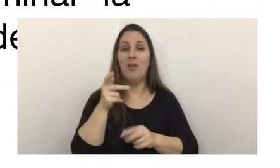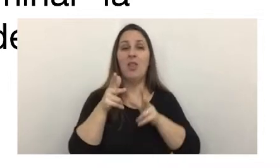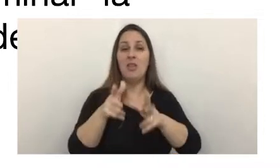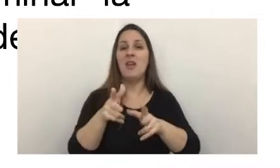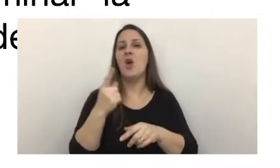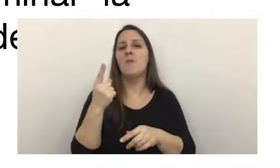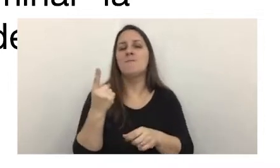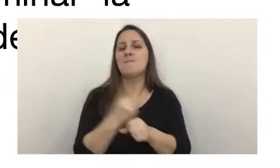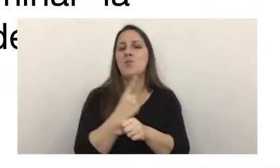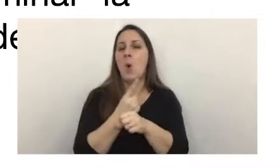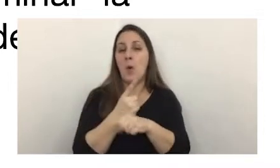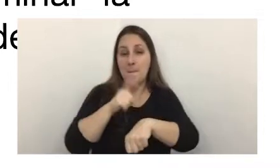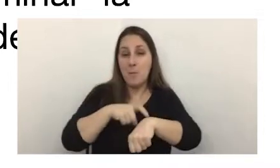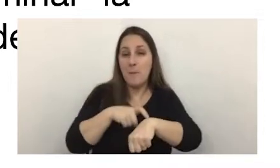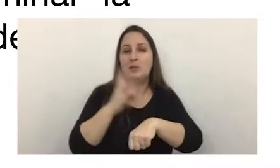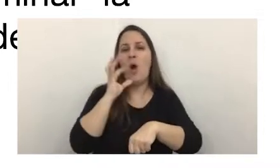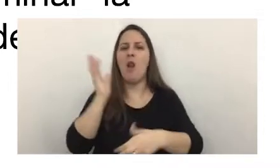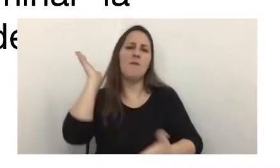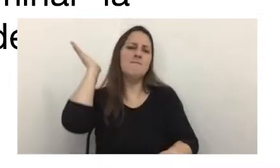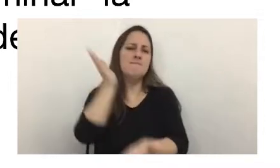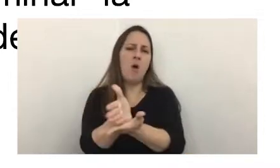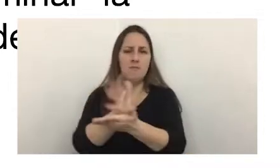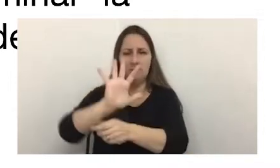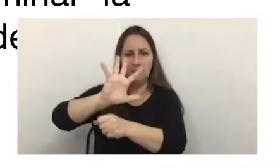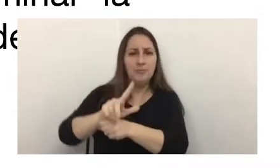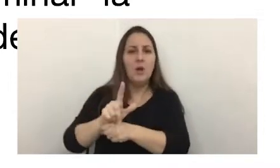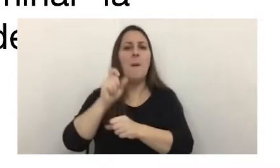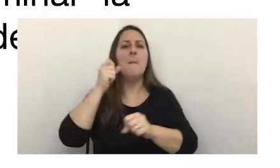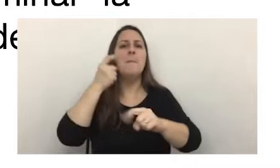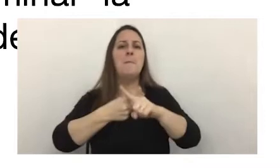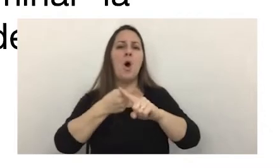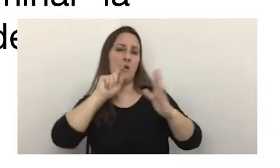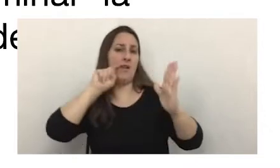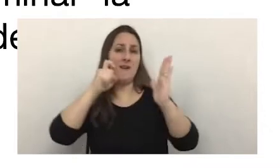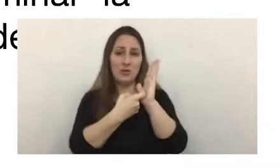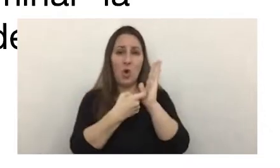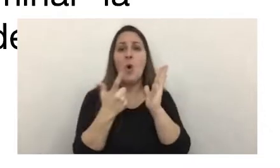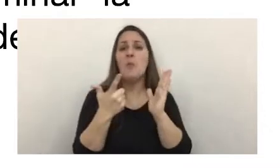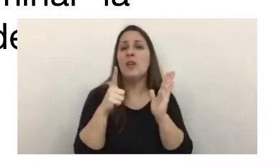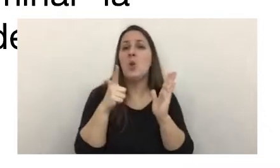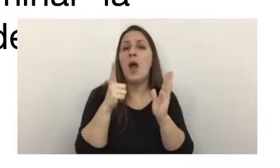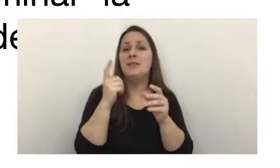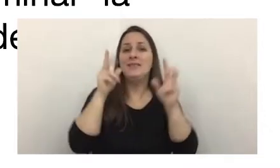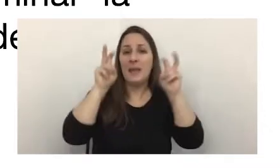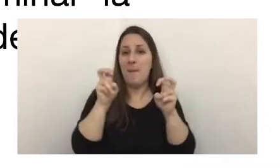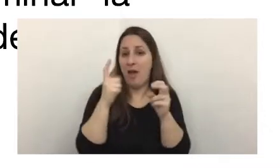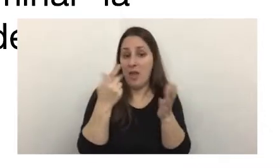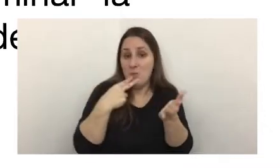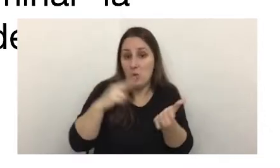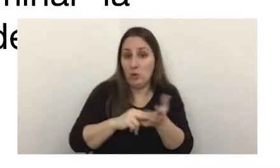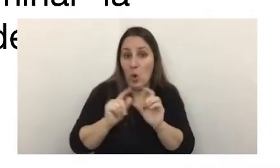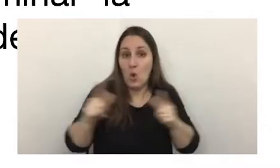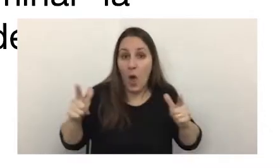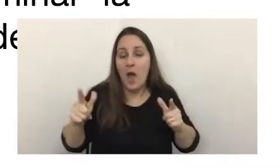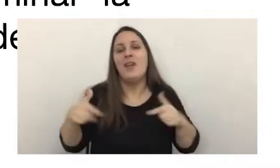podría existir de momento una imputación penal por evasión toda vez que la ausencia de un hecho imponible impide la posible